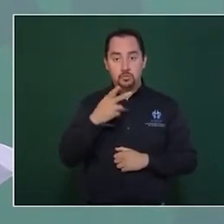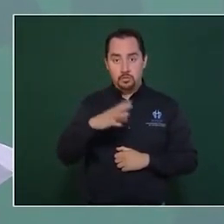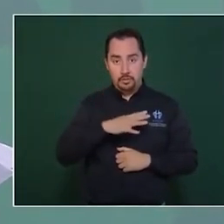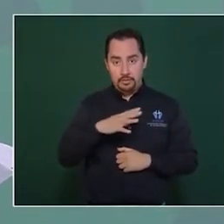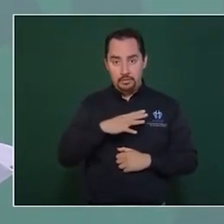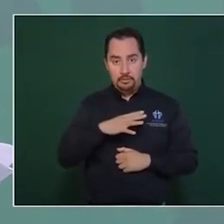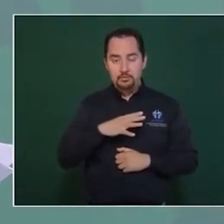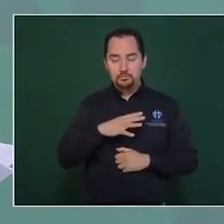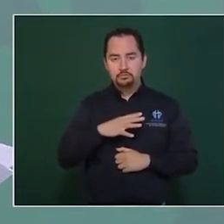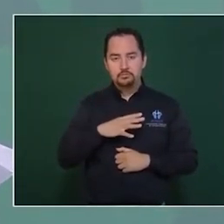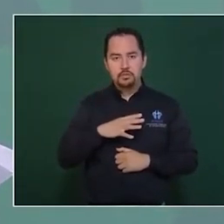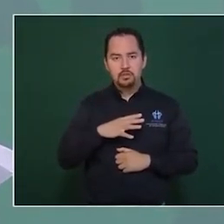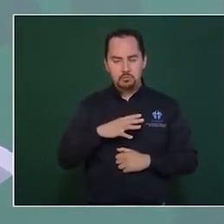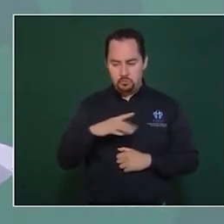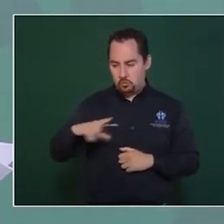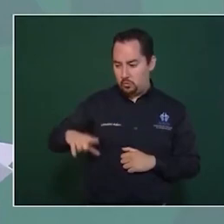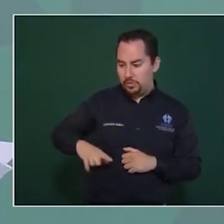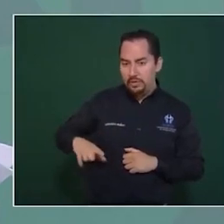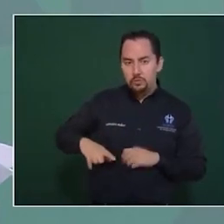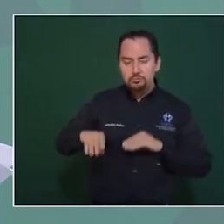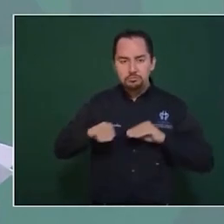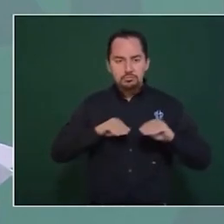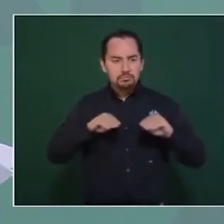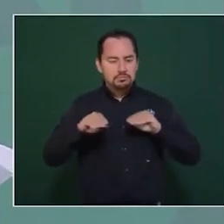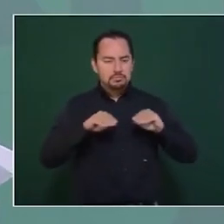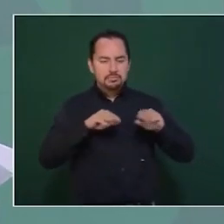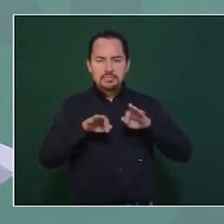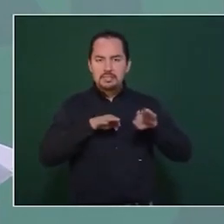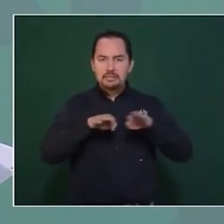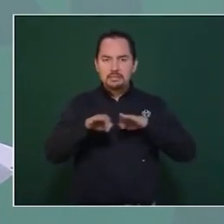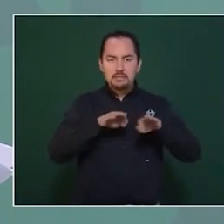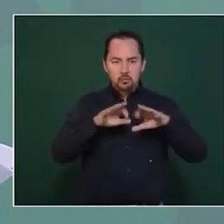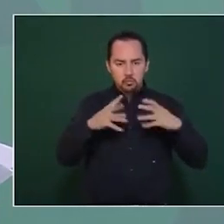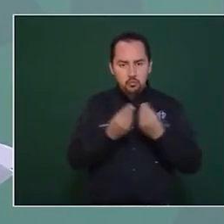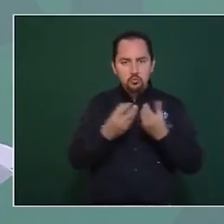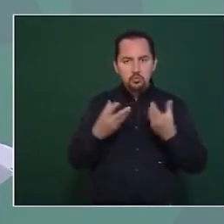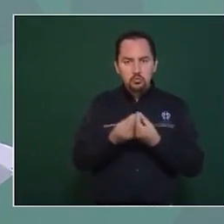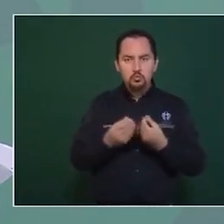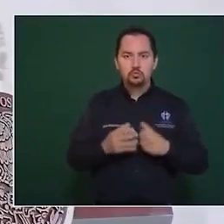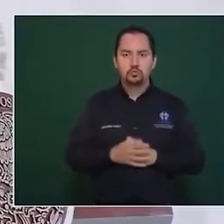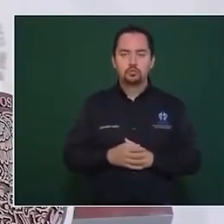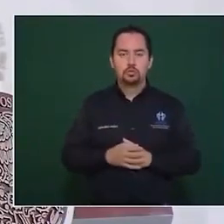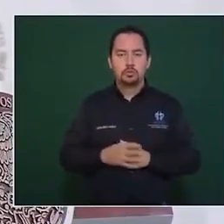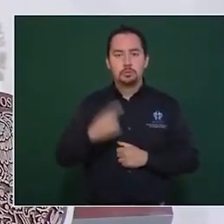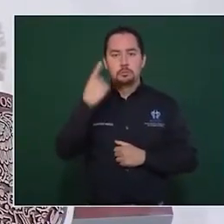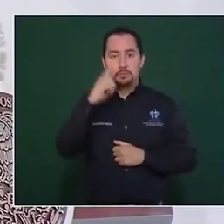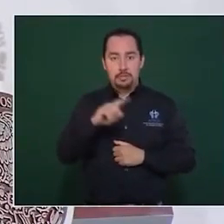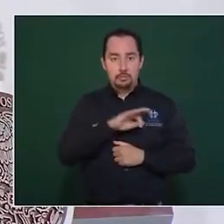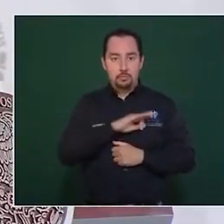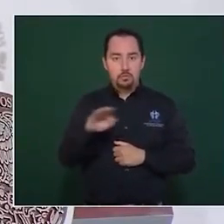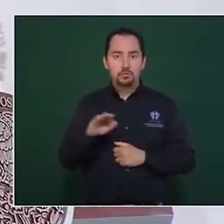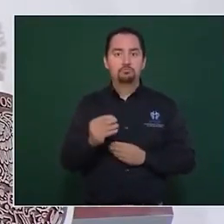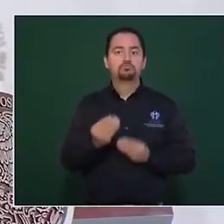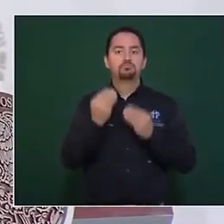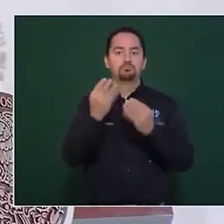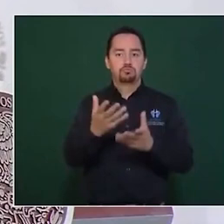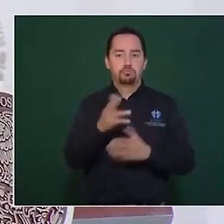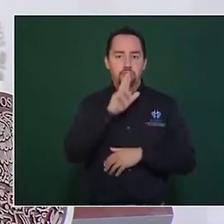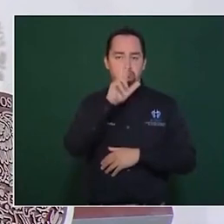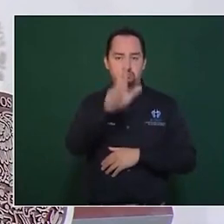gobierno en movimiento. Un gobierno que está trabajando al límite de sus fuerzas y capacidades para ofrecer resultados.